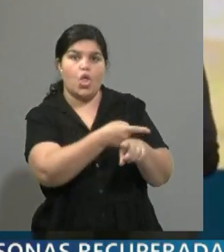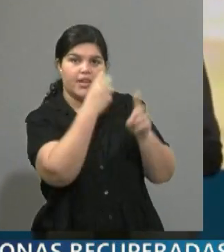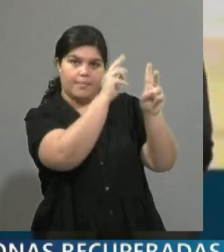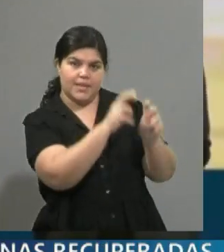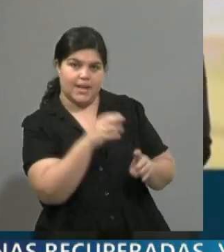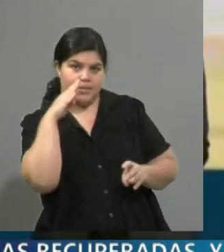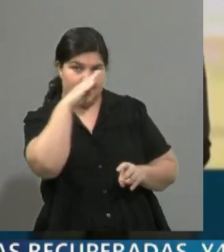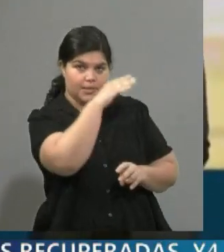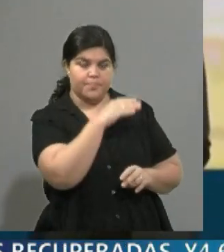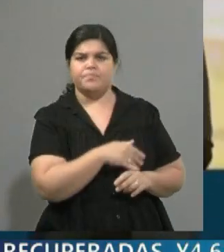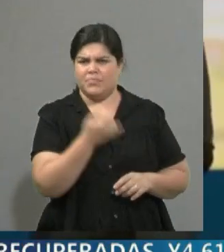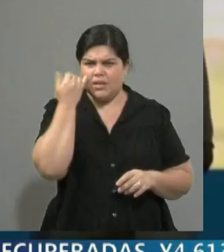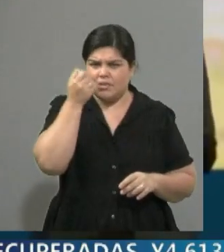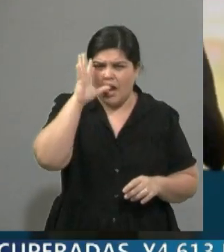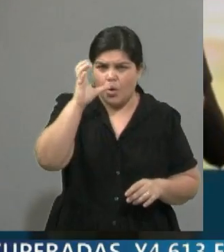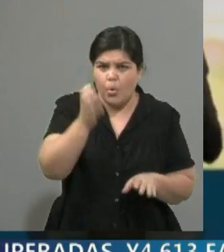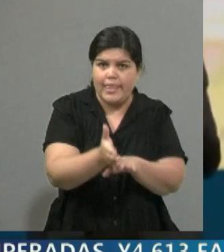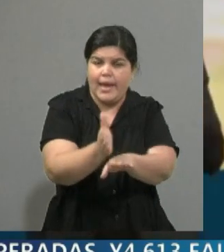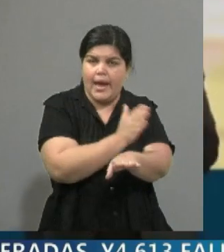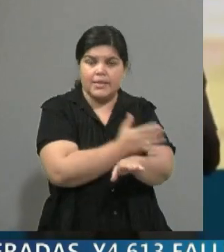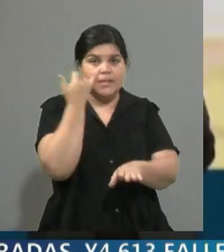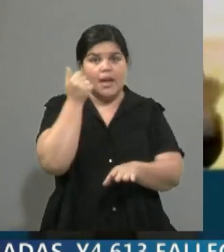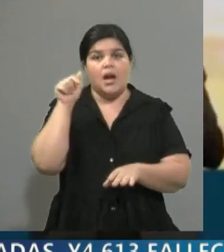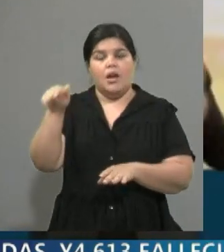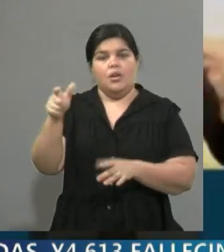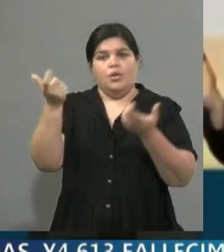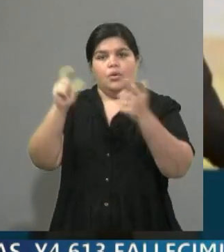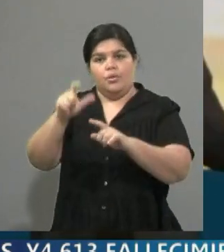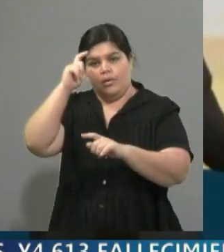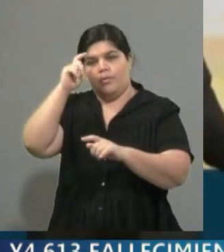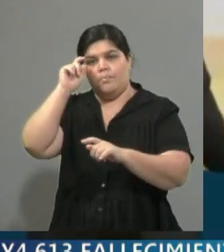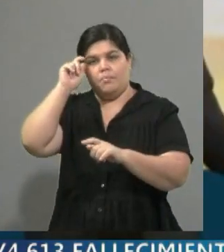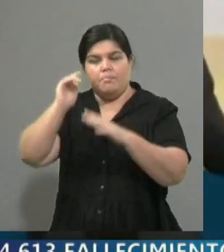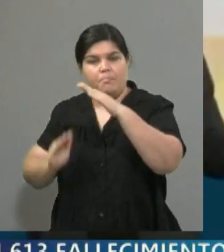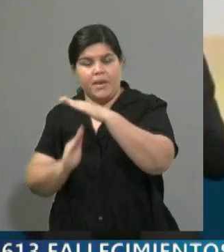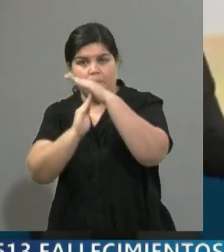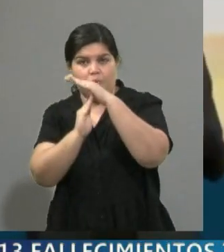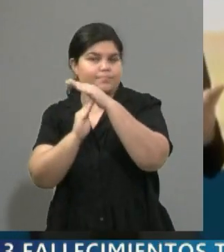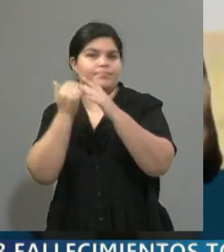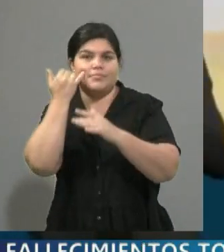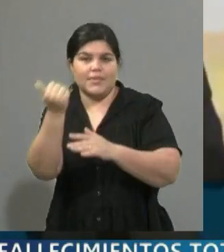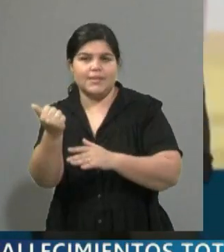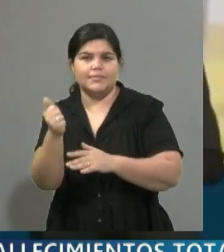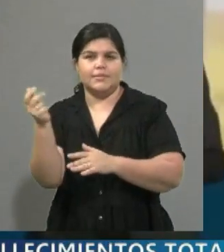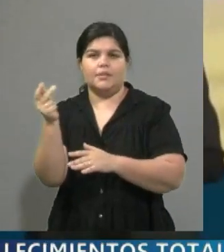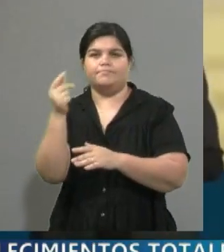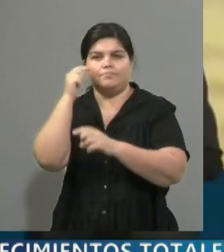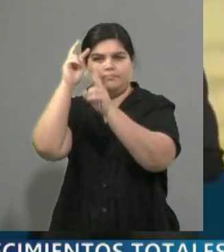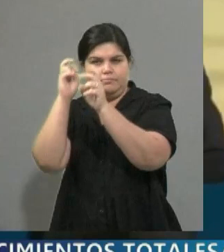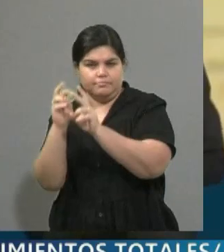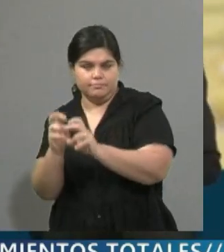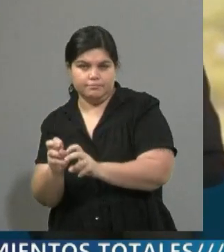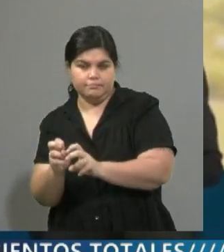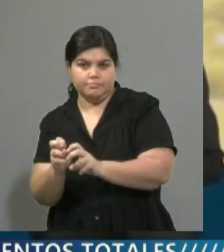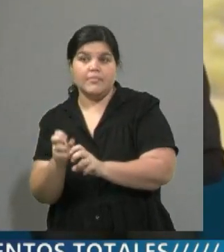Bolsonaro ya está siendo investigado por el Tribunal Supremo Federal por el caso de Covaxin, pero en este caso llevaría inclusive el caso de los